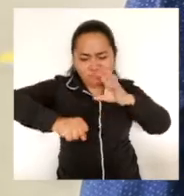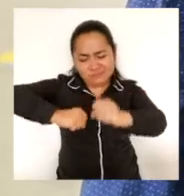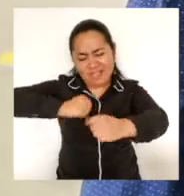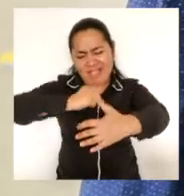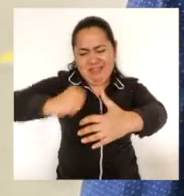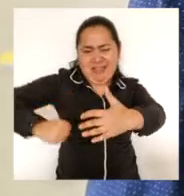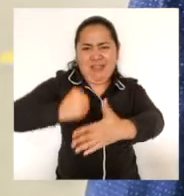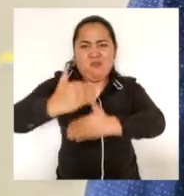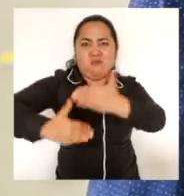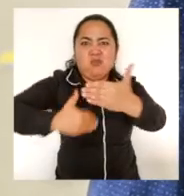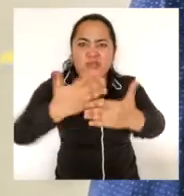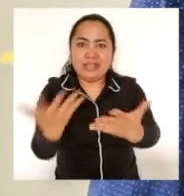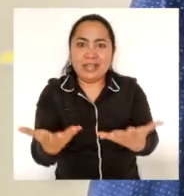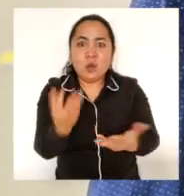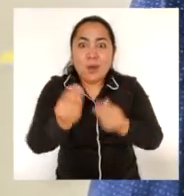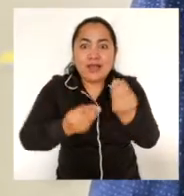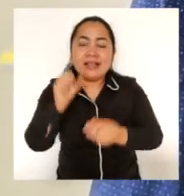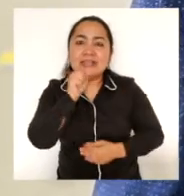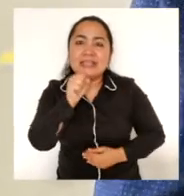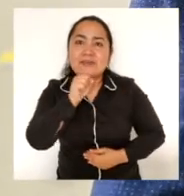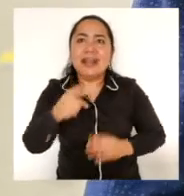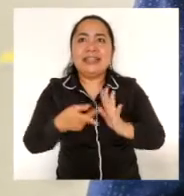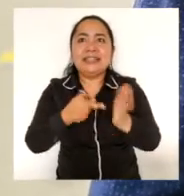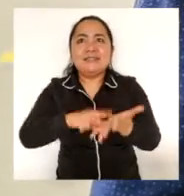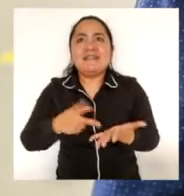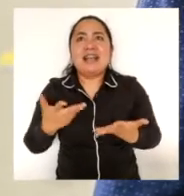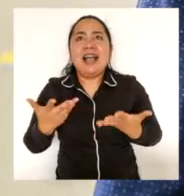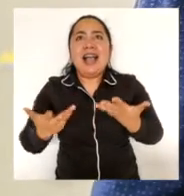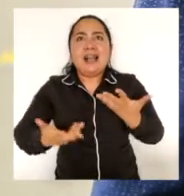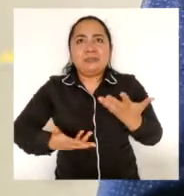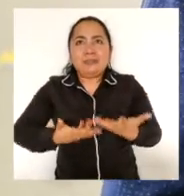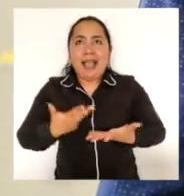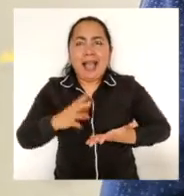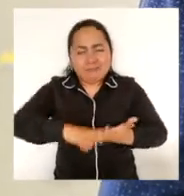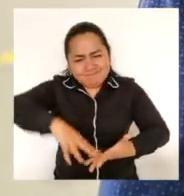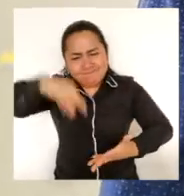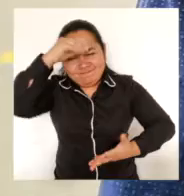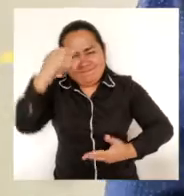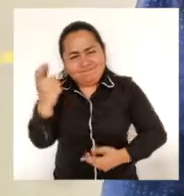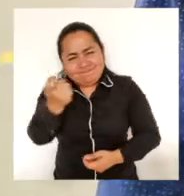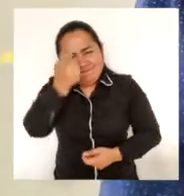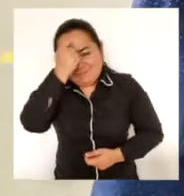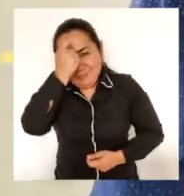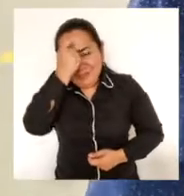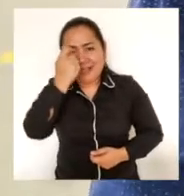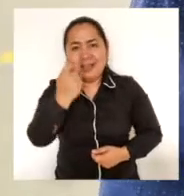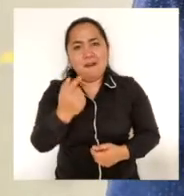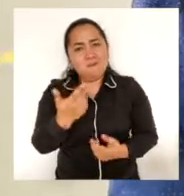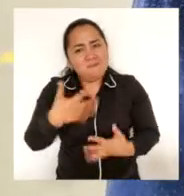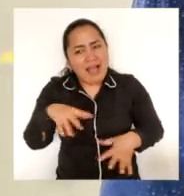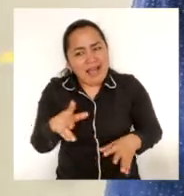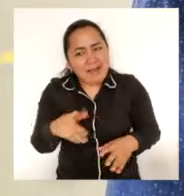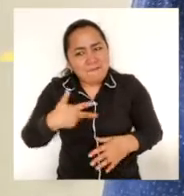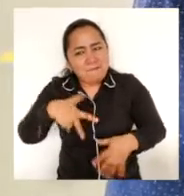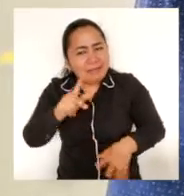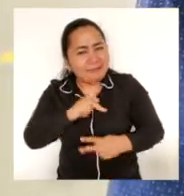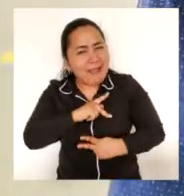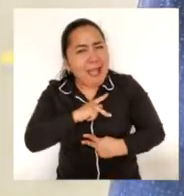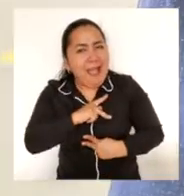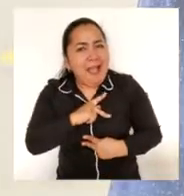pues también se hacen más personales las cosas, apersonan más uno del